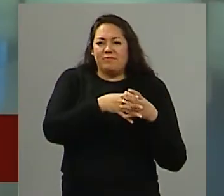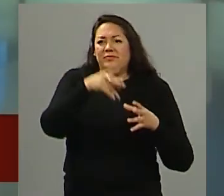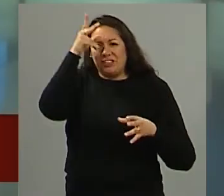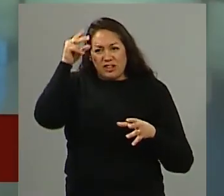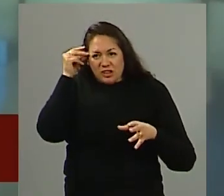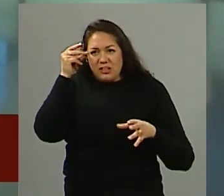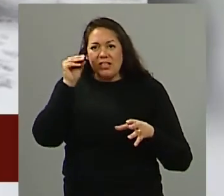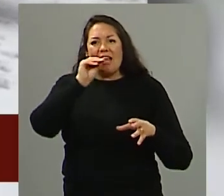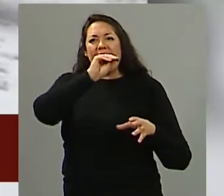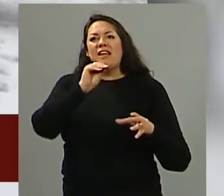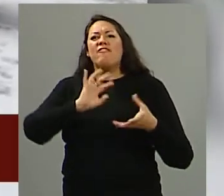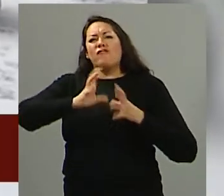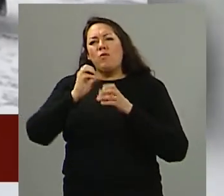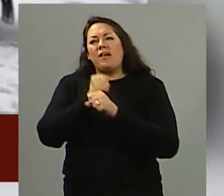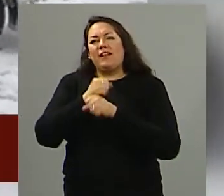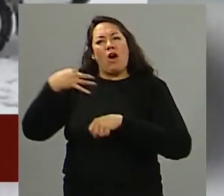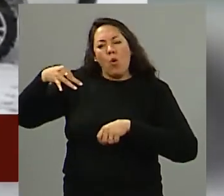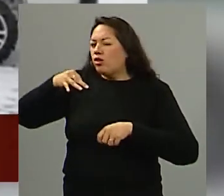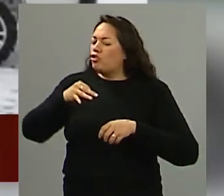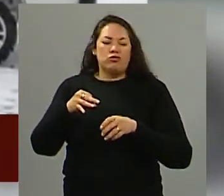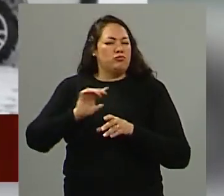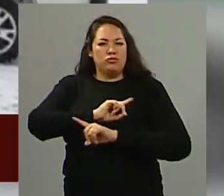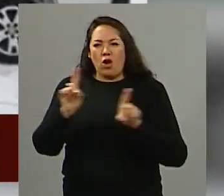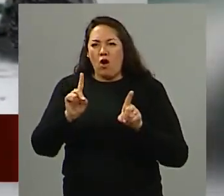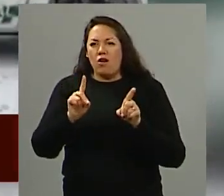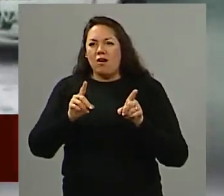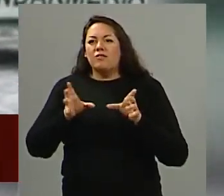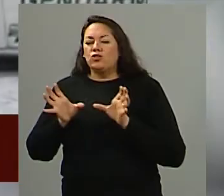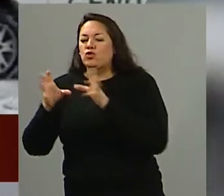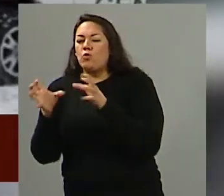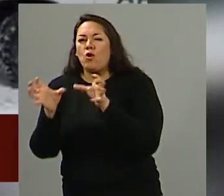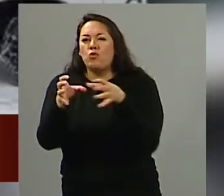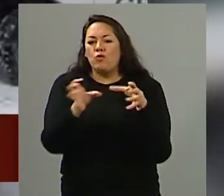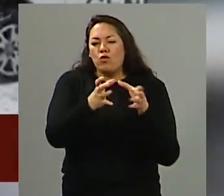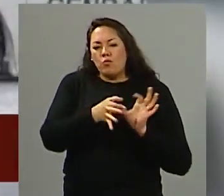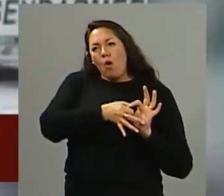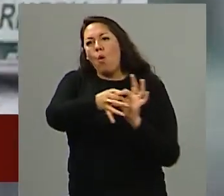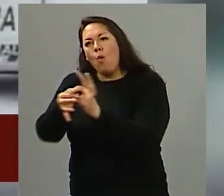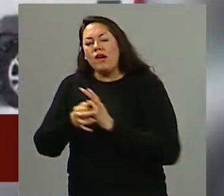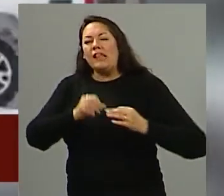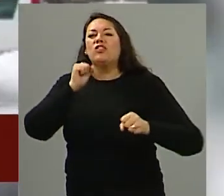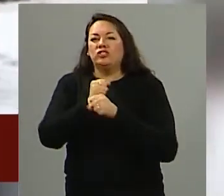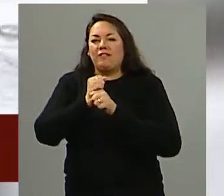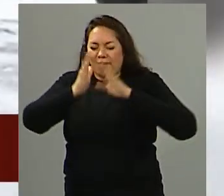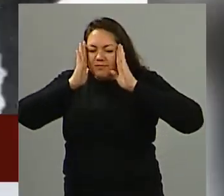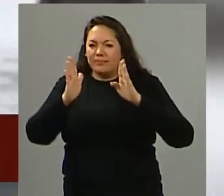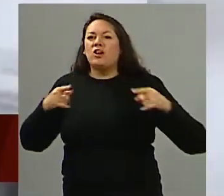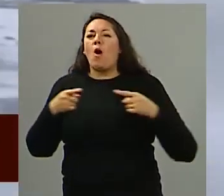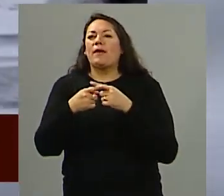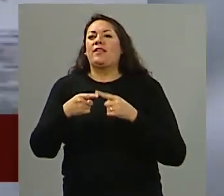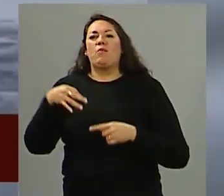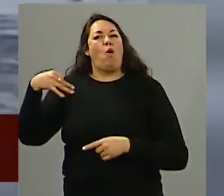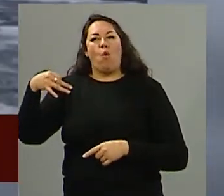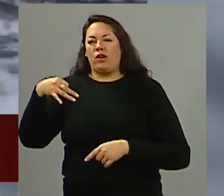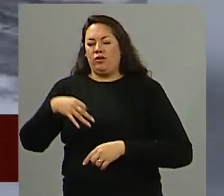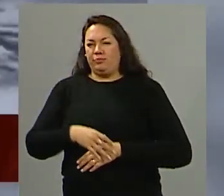organismos interdisciplinarios del estado que van a tomarlo de diferentes de sus facultades correspondientes pero me parece que mucha voluntad es